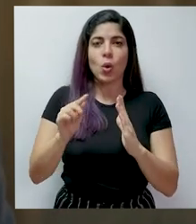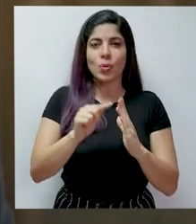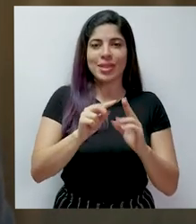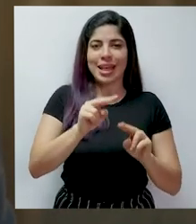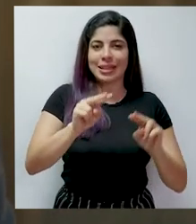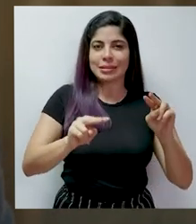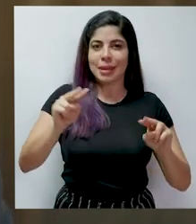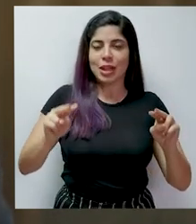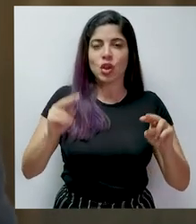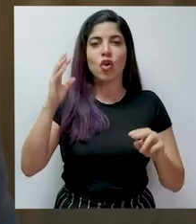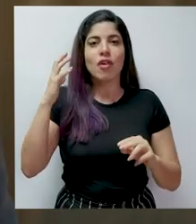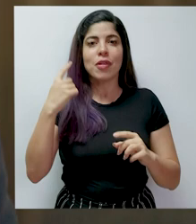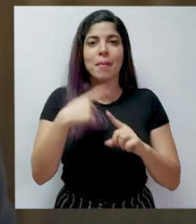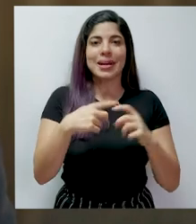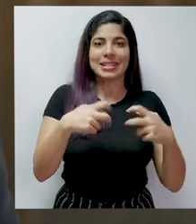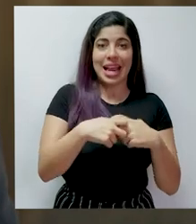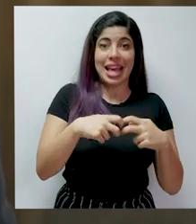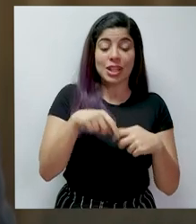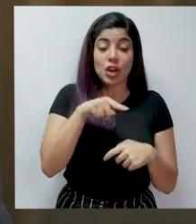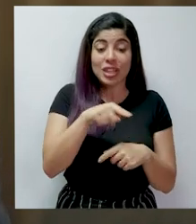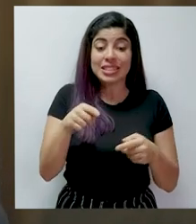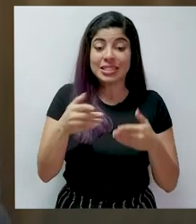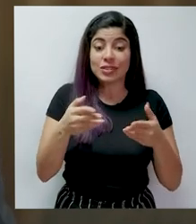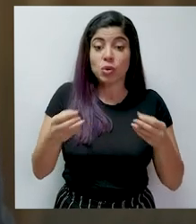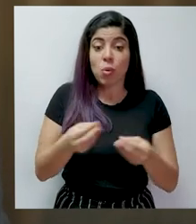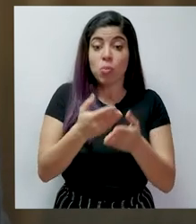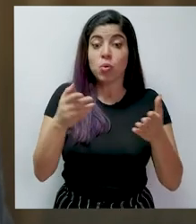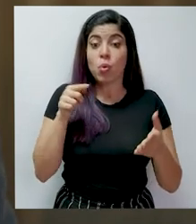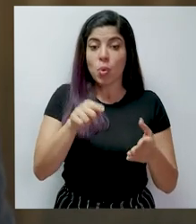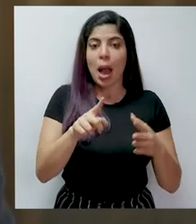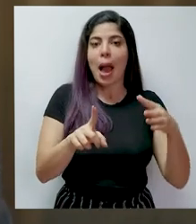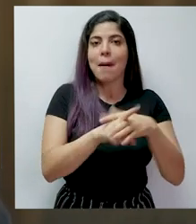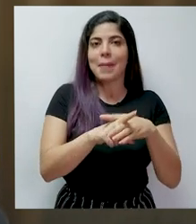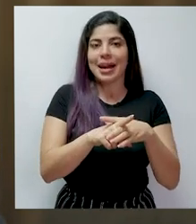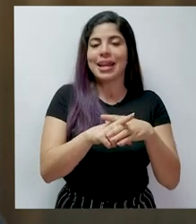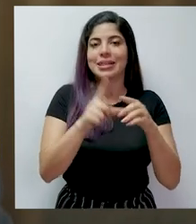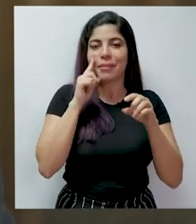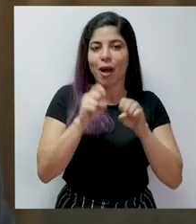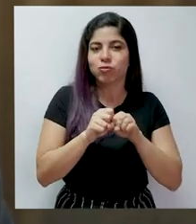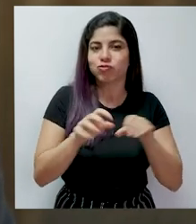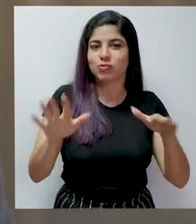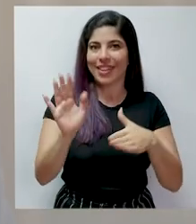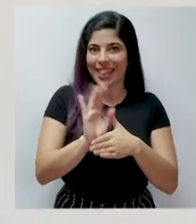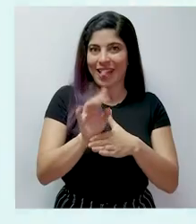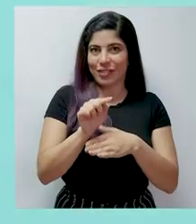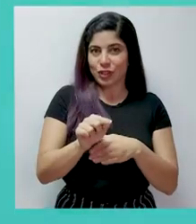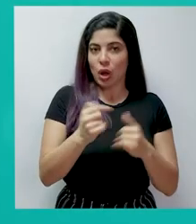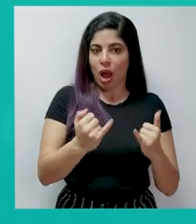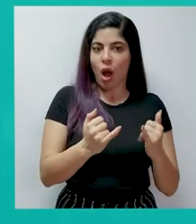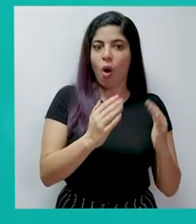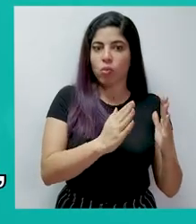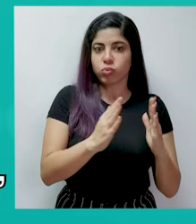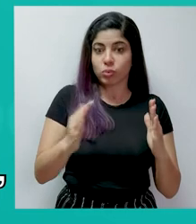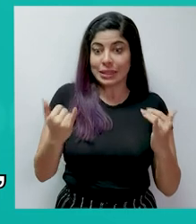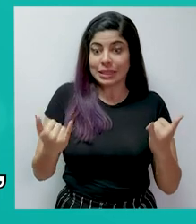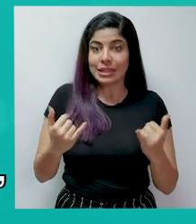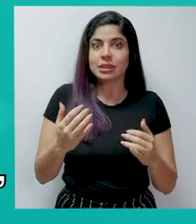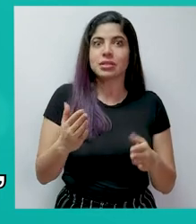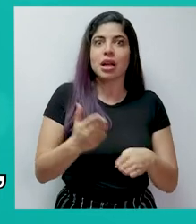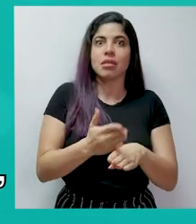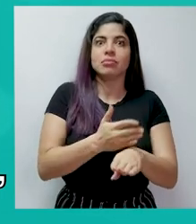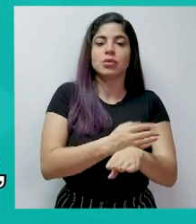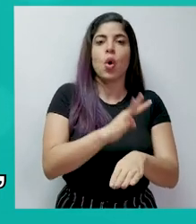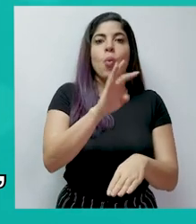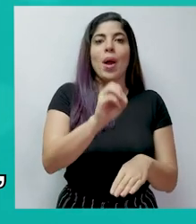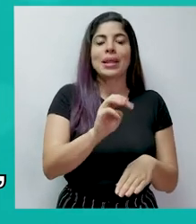reordenamiento del espectro radioeléctrico, bien público por donde se transmiten las señales de televisión. A la fecha, hemos logrado